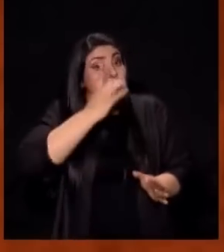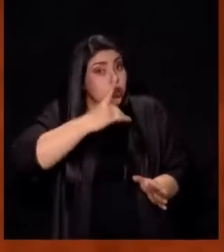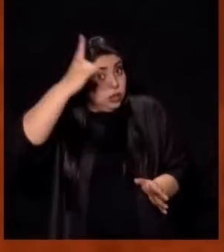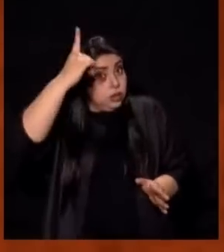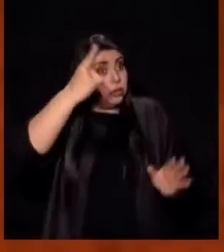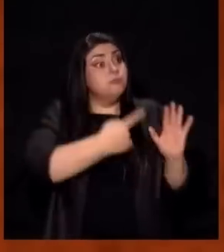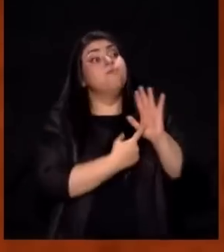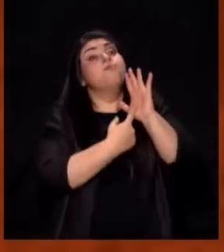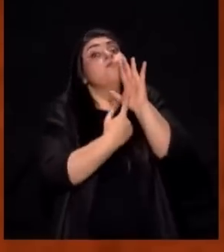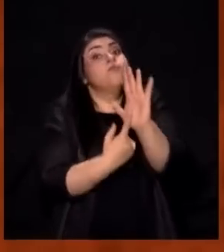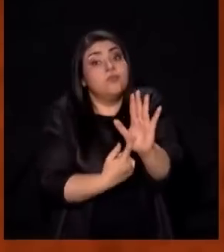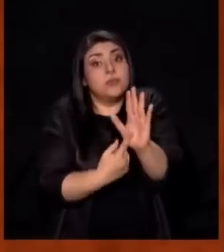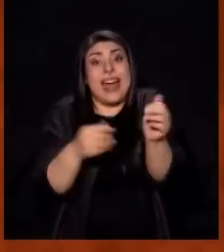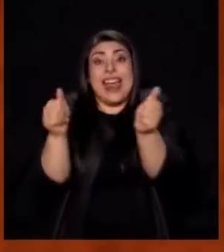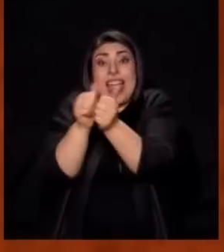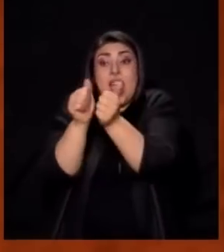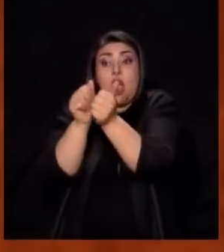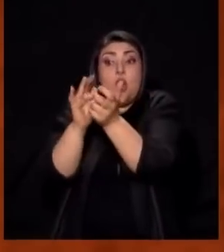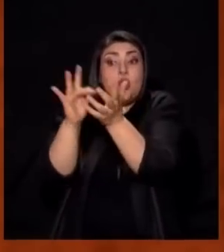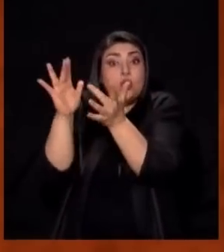juntamente con él Seamos que